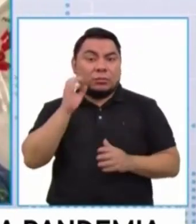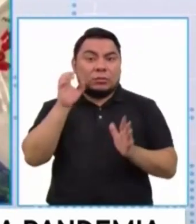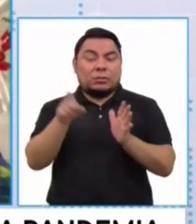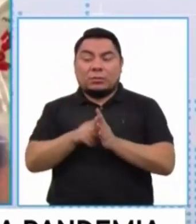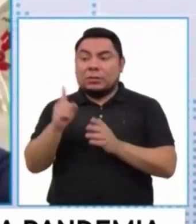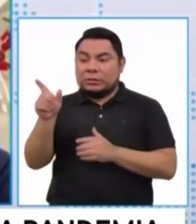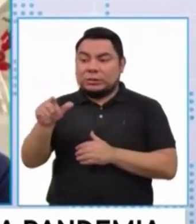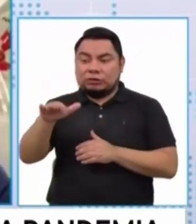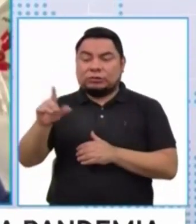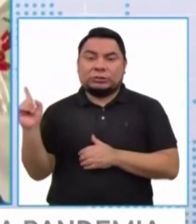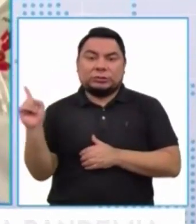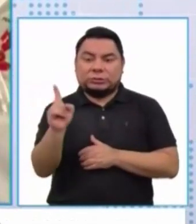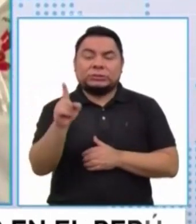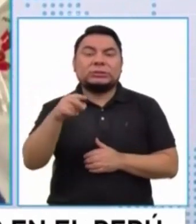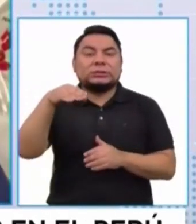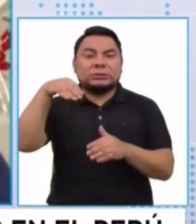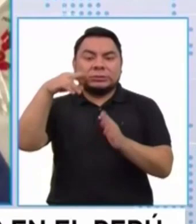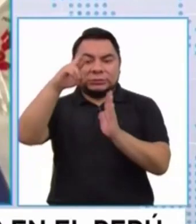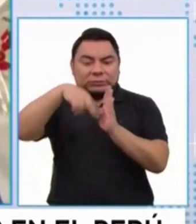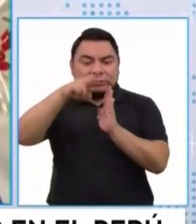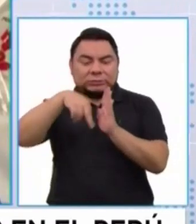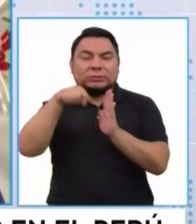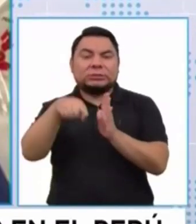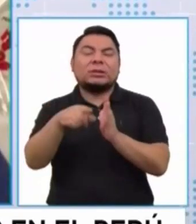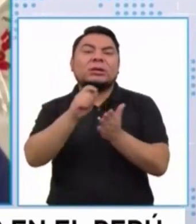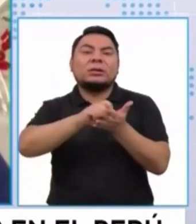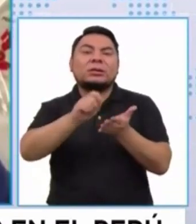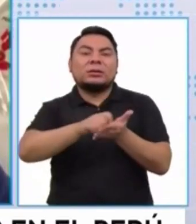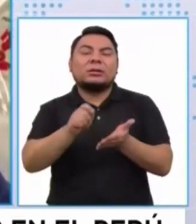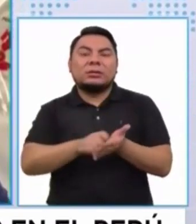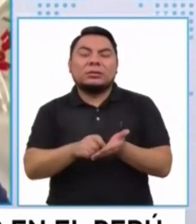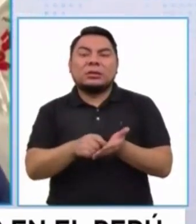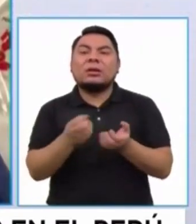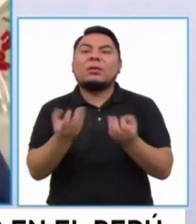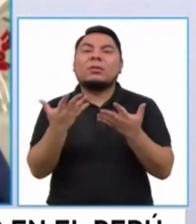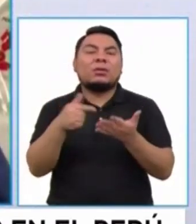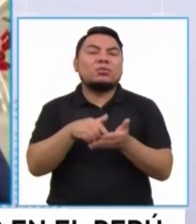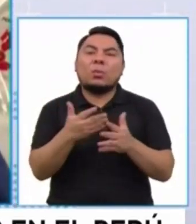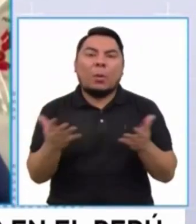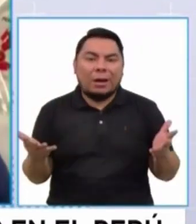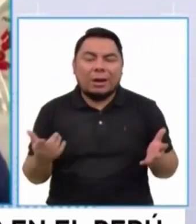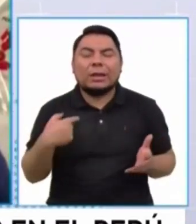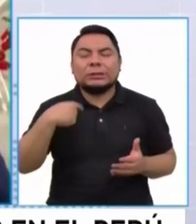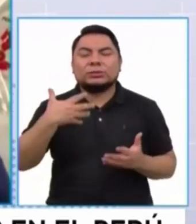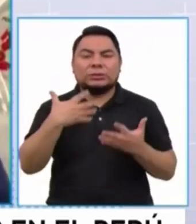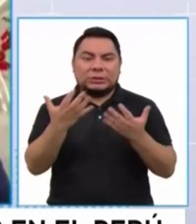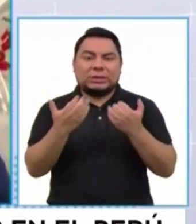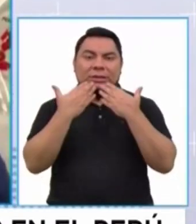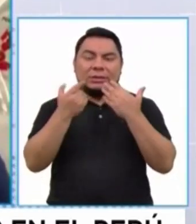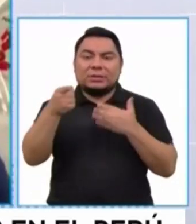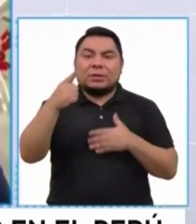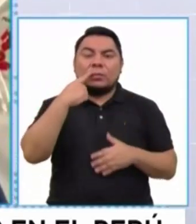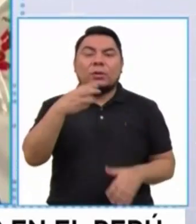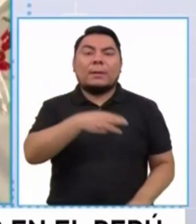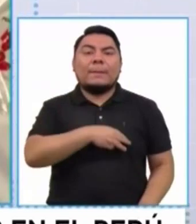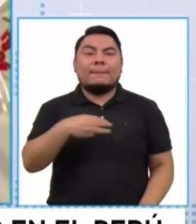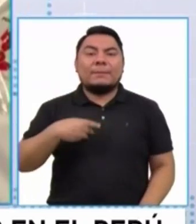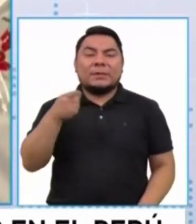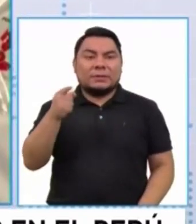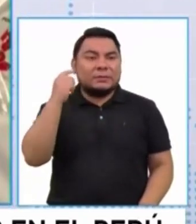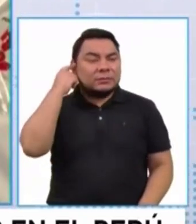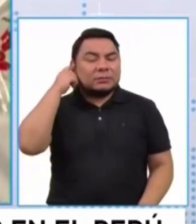tiene que haber un registro en línea, que no existe, que no hay. Entonces, yo quiero agradecer a la señora ministra